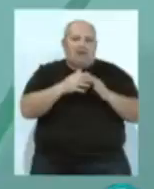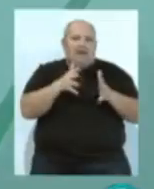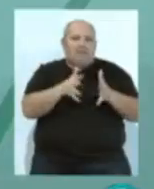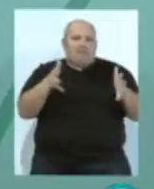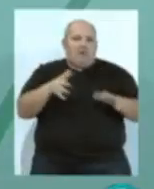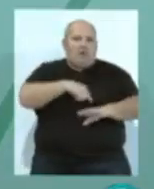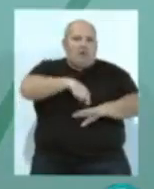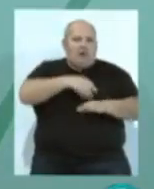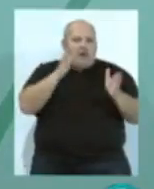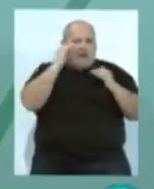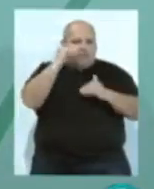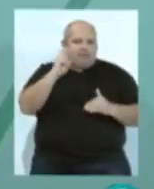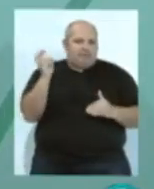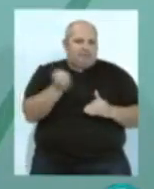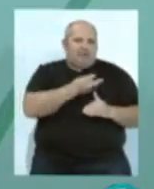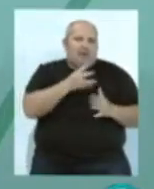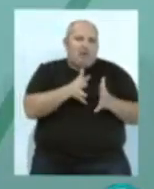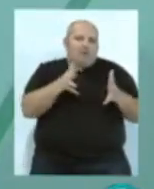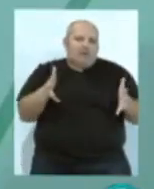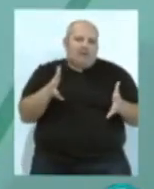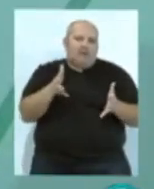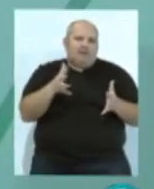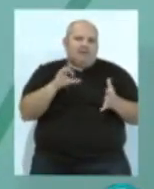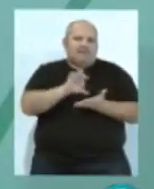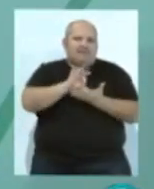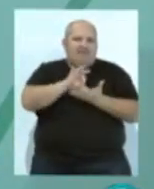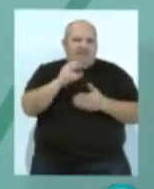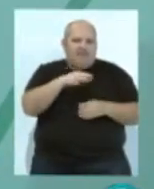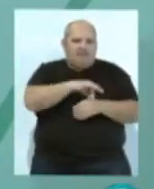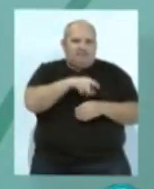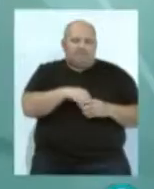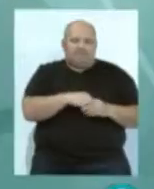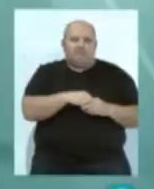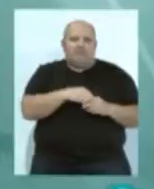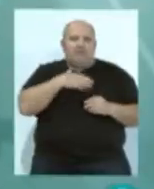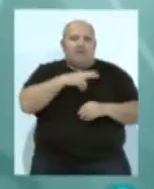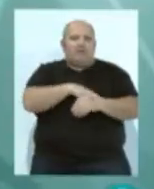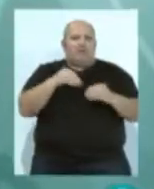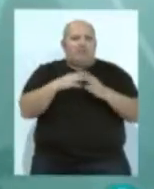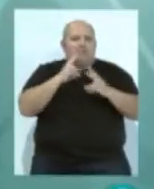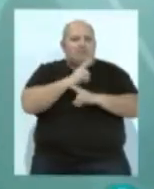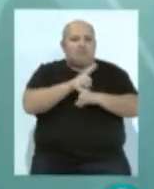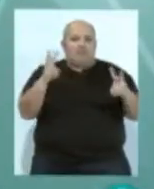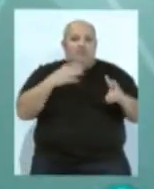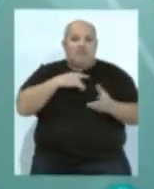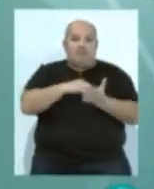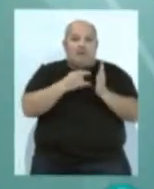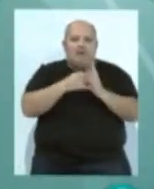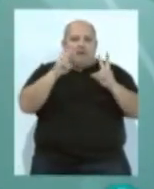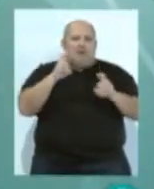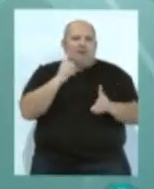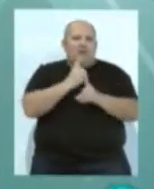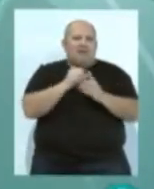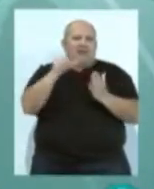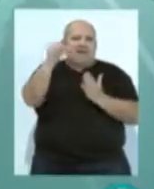para poder aumentar la actividad quirúrgica. La delegada de la Junta ha recordado que este plan de choque contra